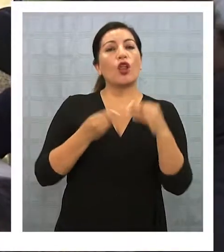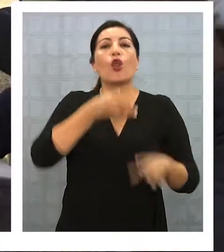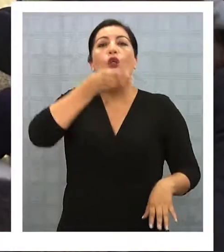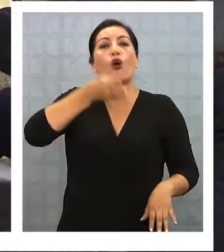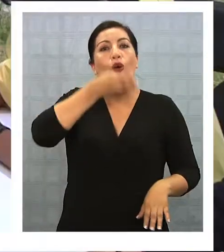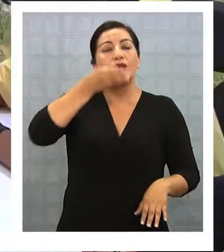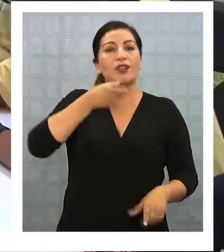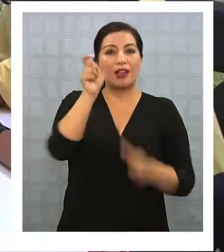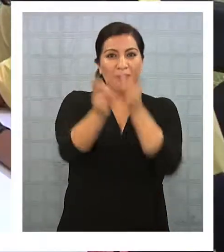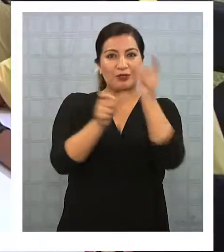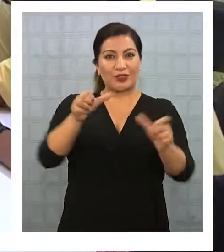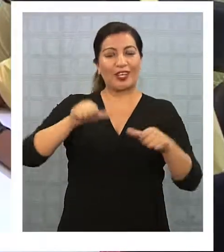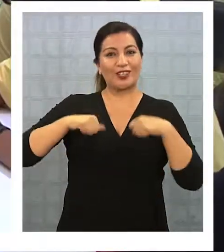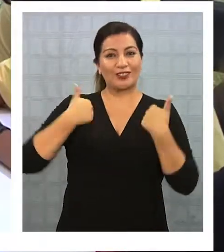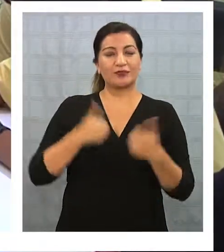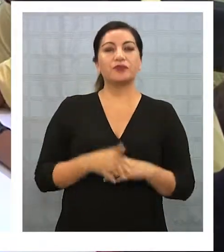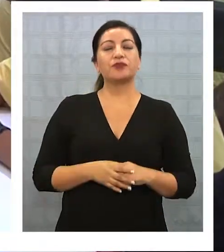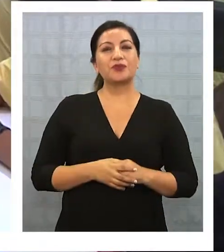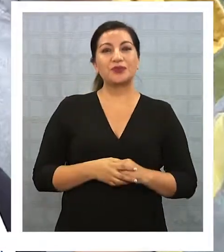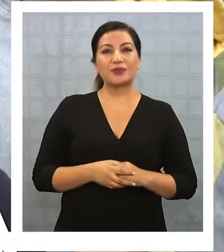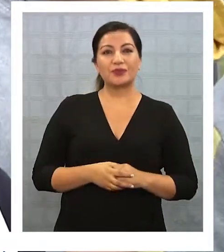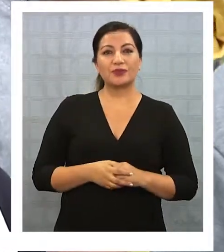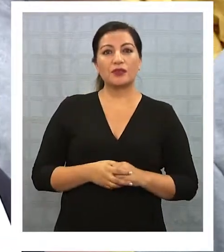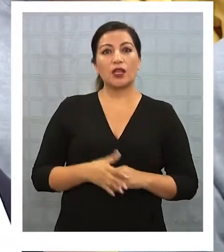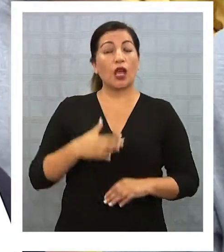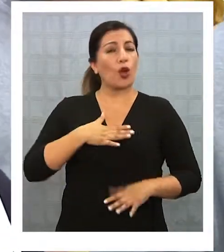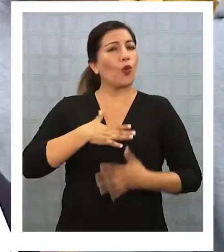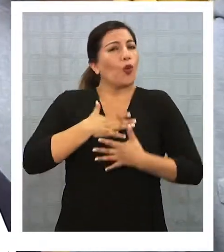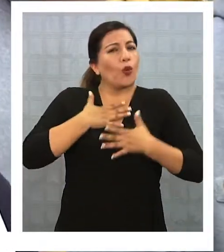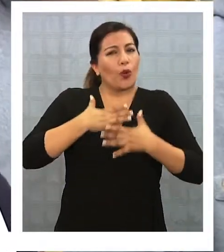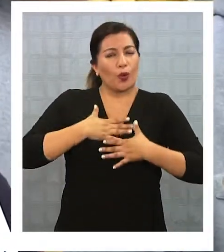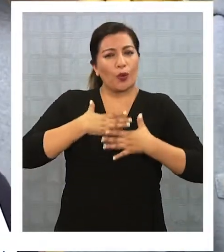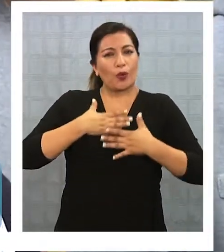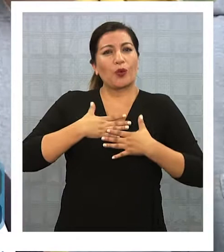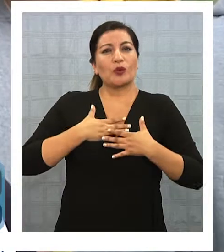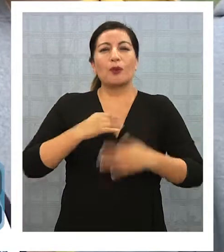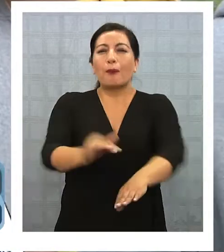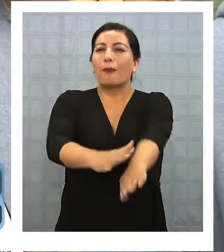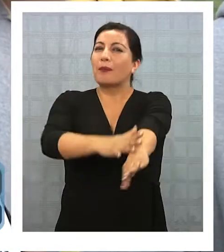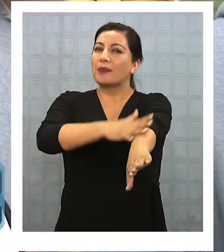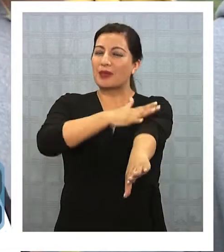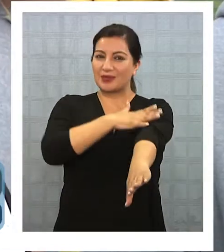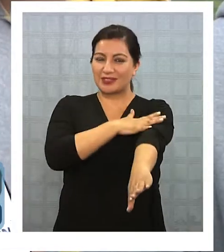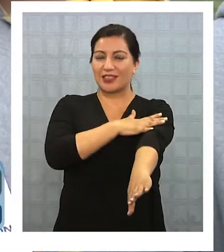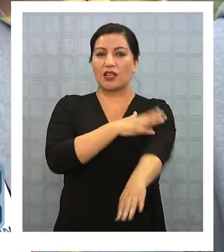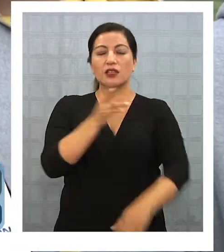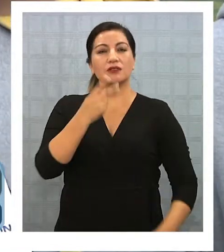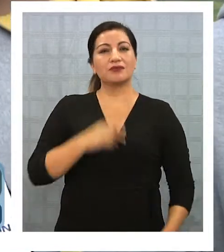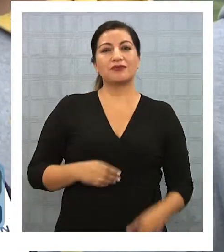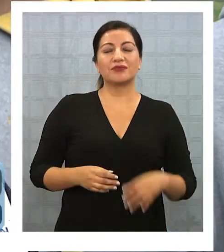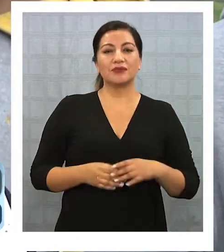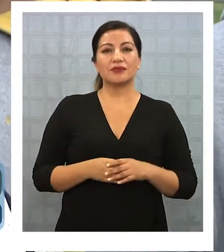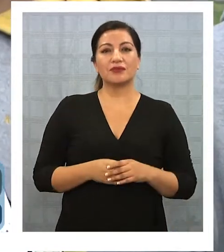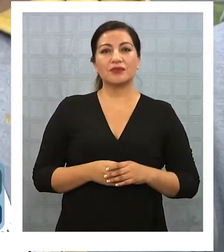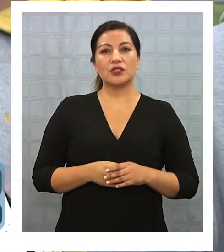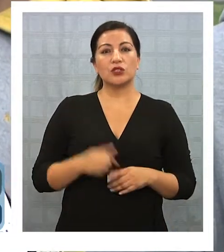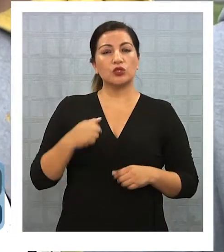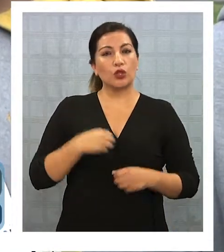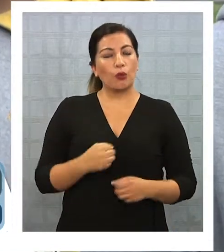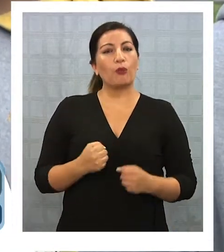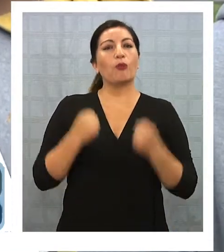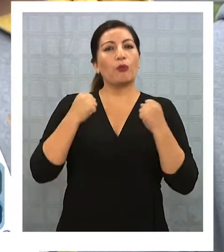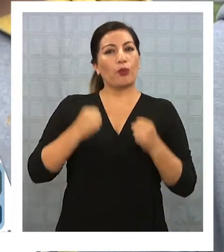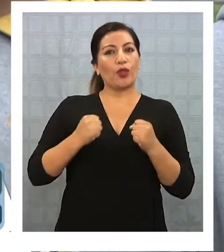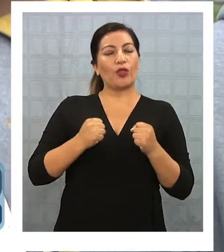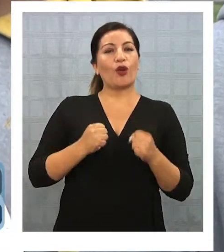comentarios de los propios jóvenes. Me dio mucho placer y me emocionó mucho, ya que me pude